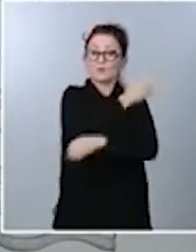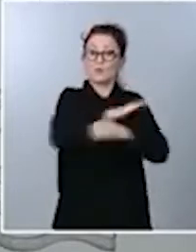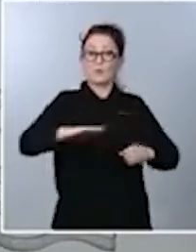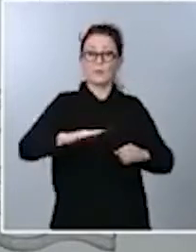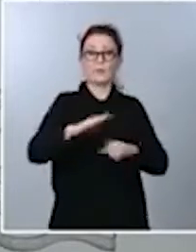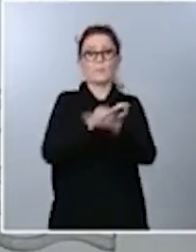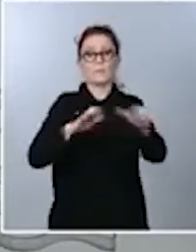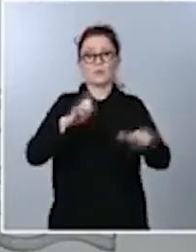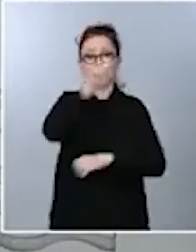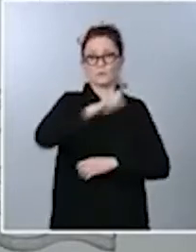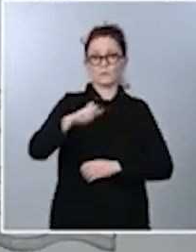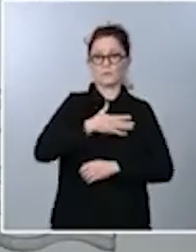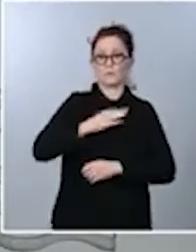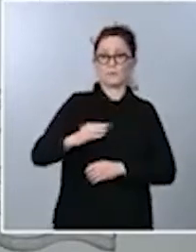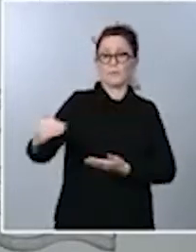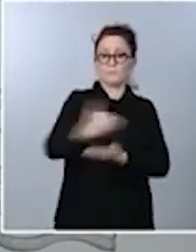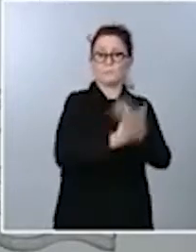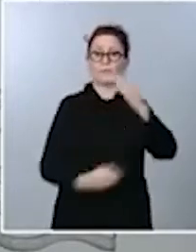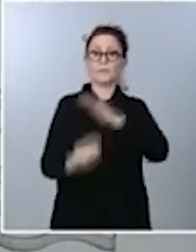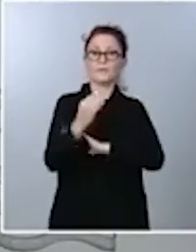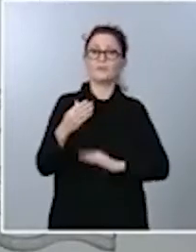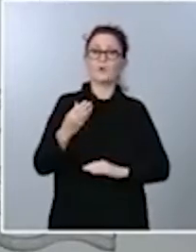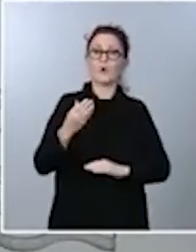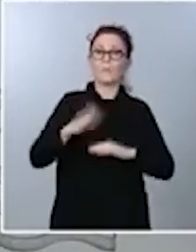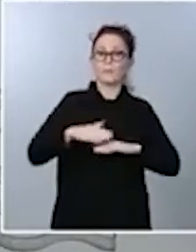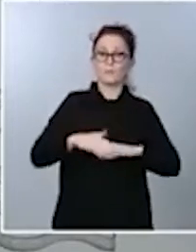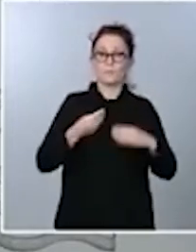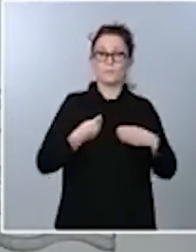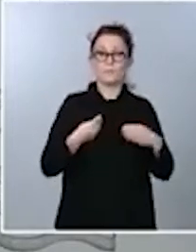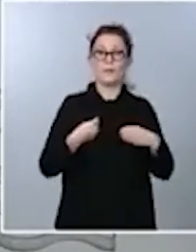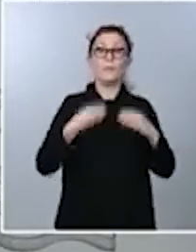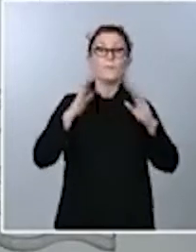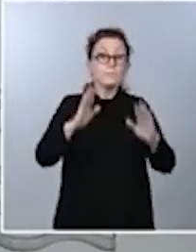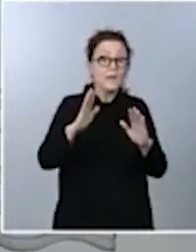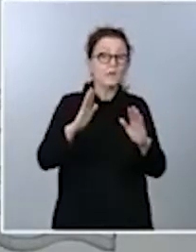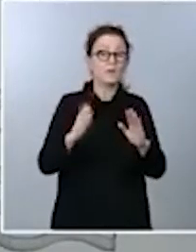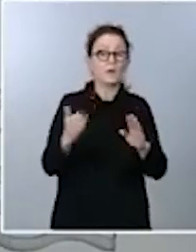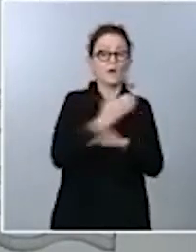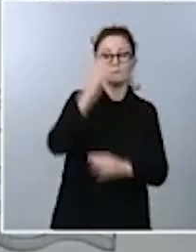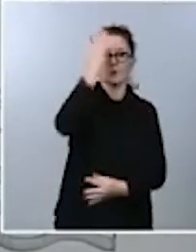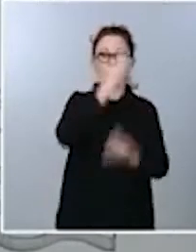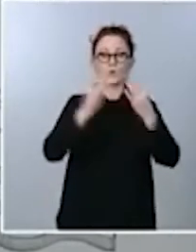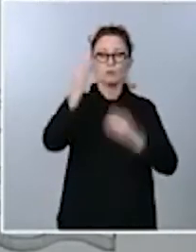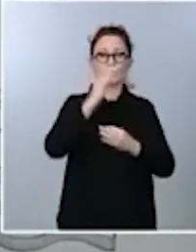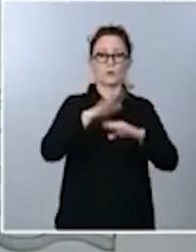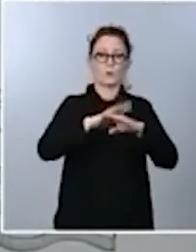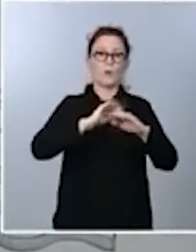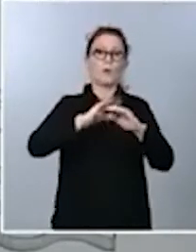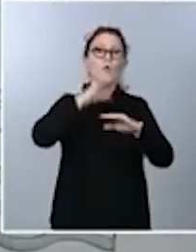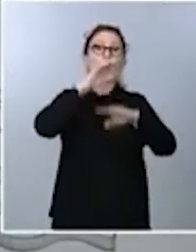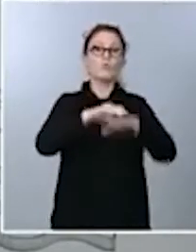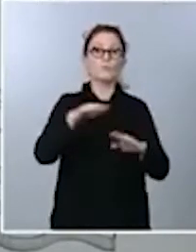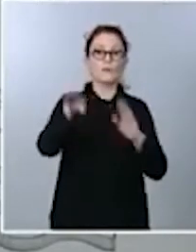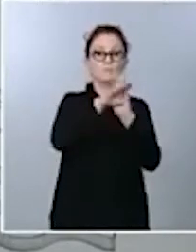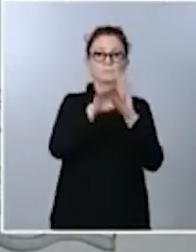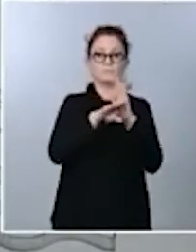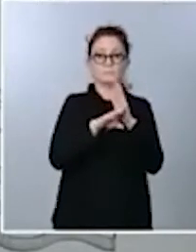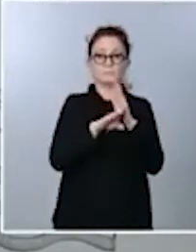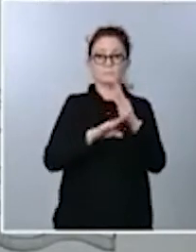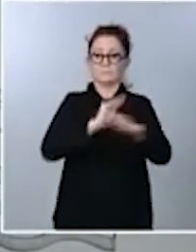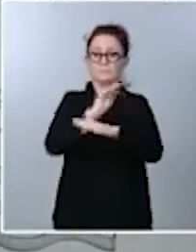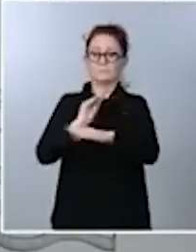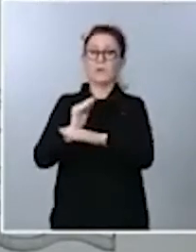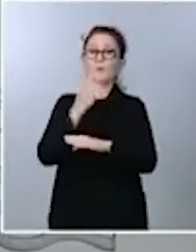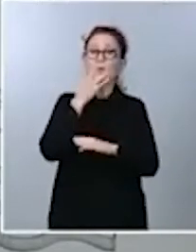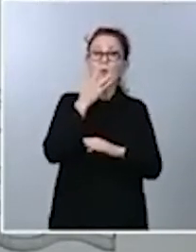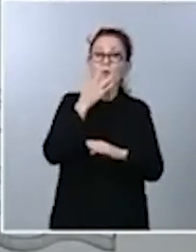del ingreso mínimo vital. Eso sí, con el rigor de la concesión de cualquier prestación. Es decir, la comprobación de que el ciudadano cumple